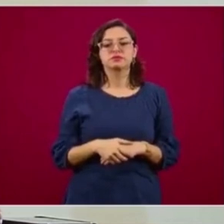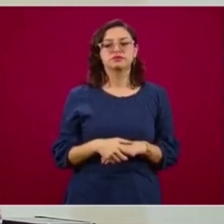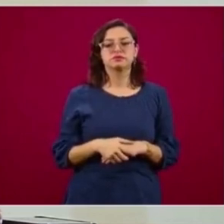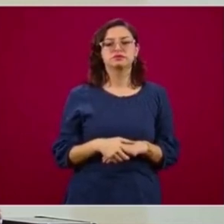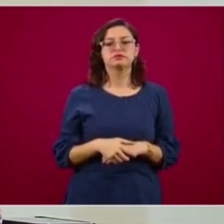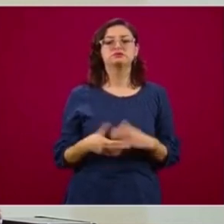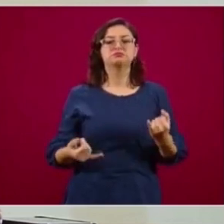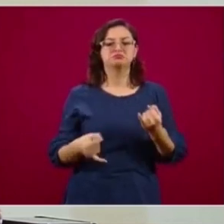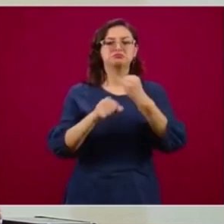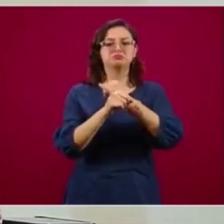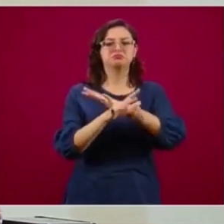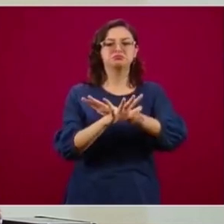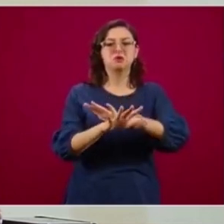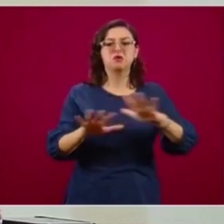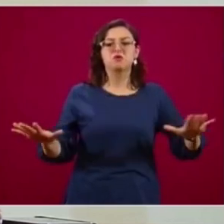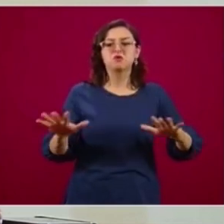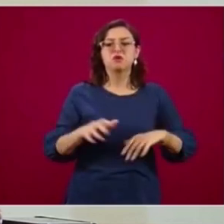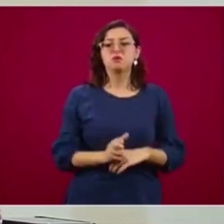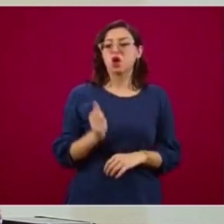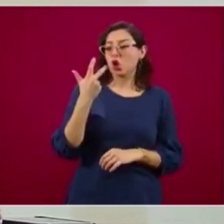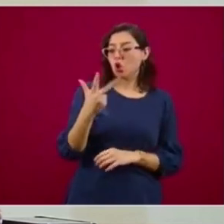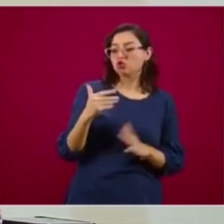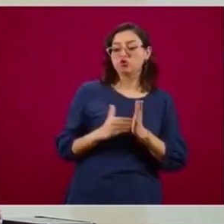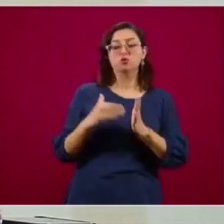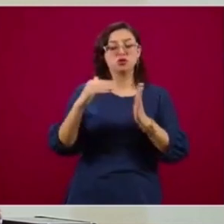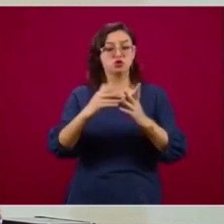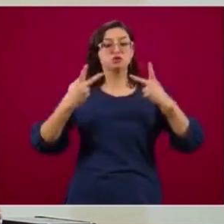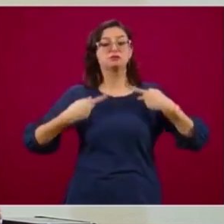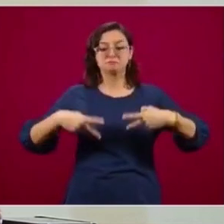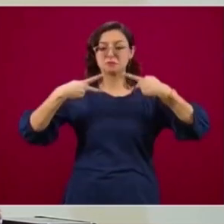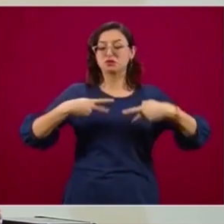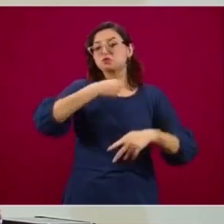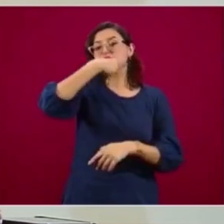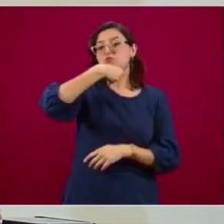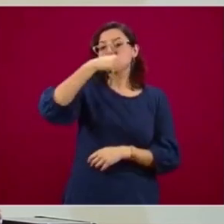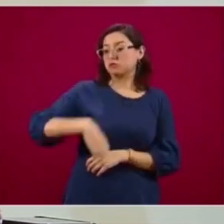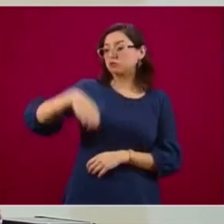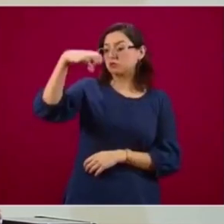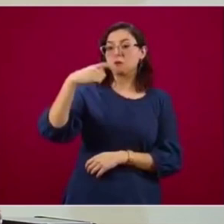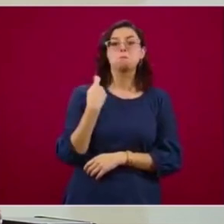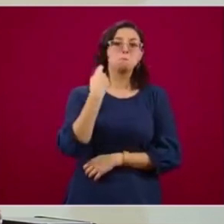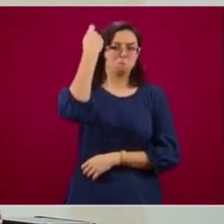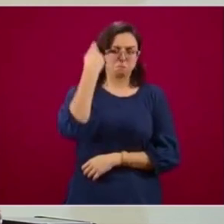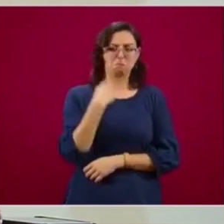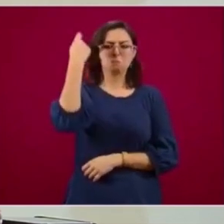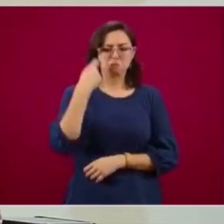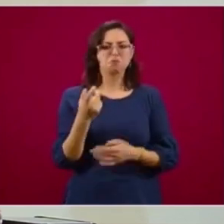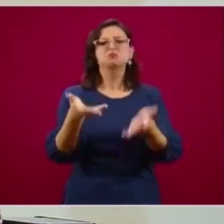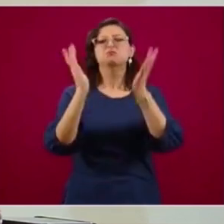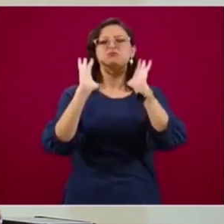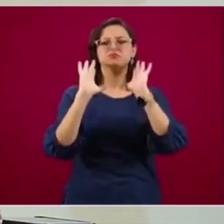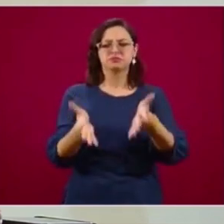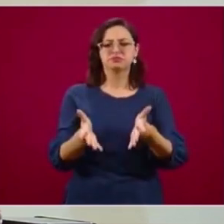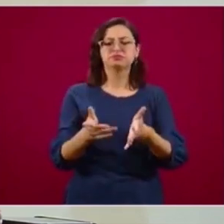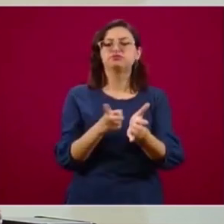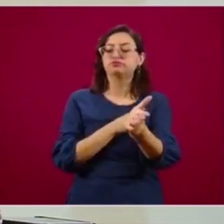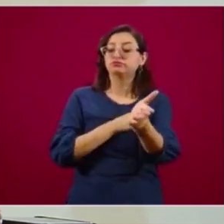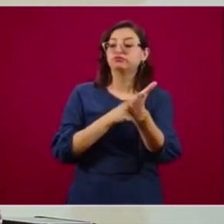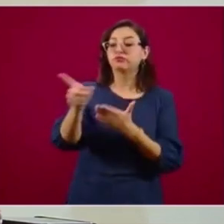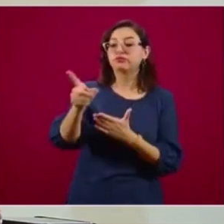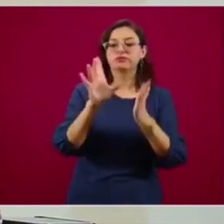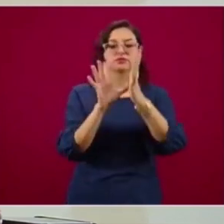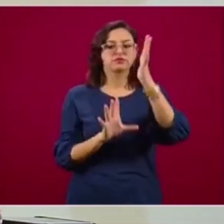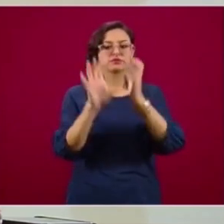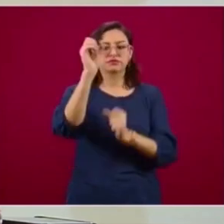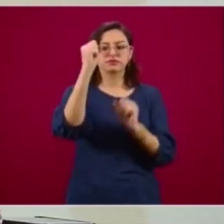consagrado en la Constitución para todos y todas aquellas a partir de los 68 años y a partir